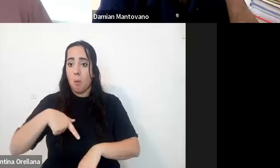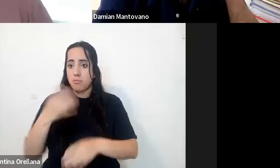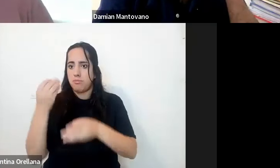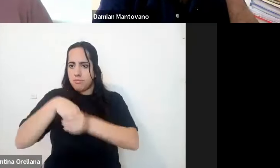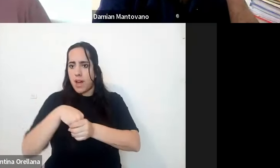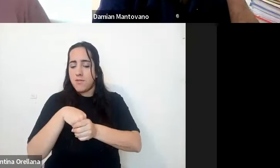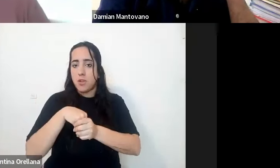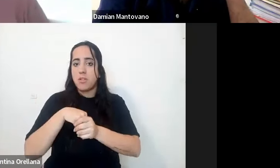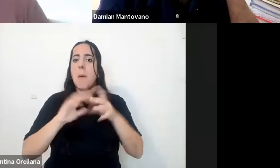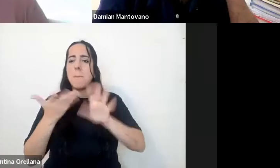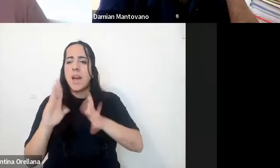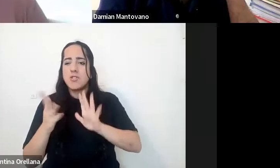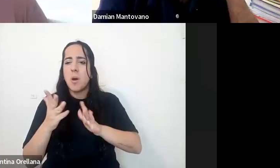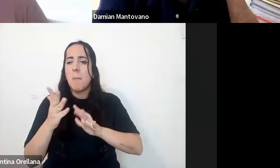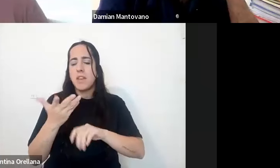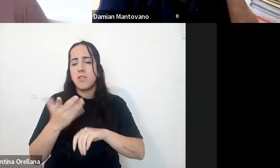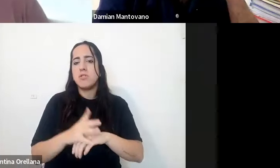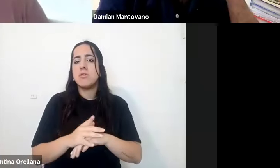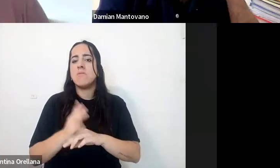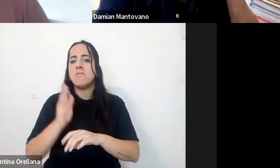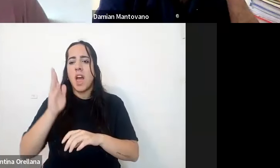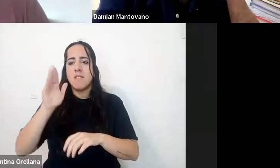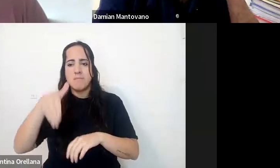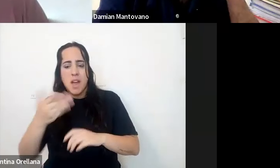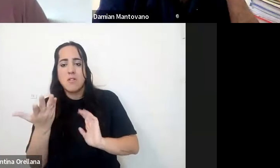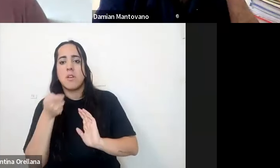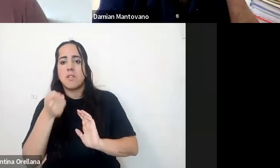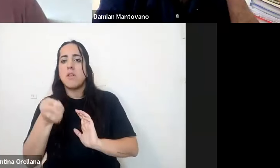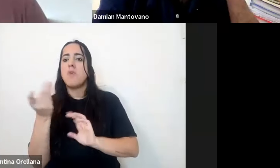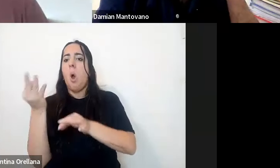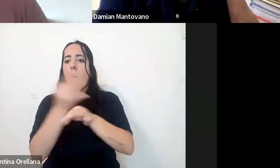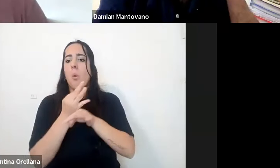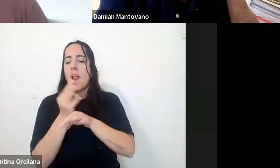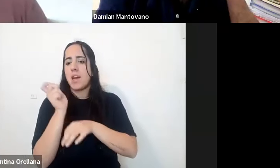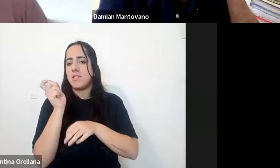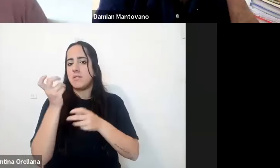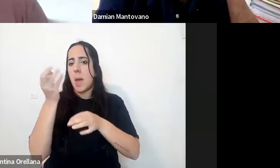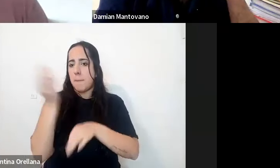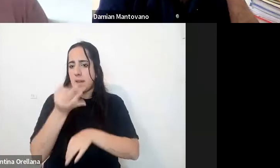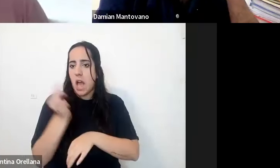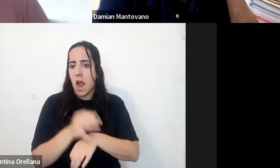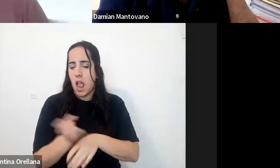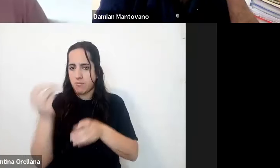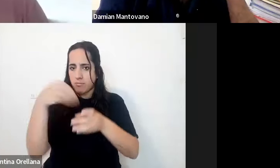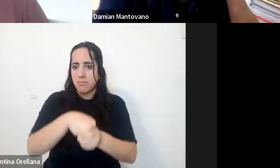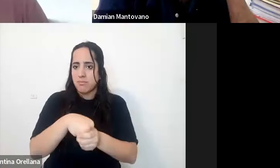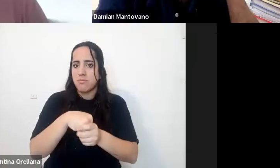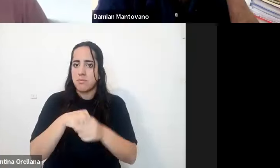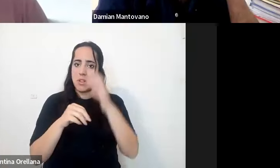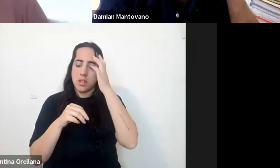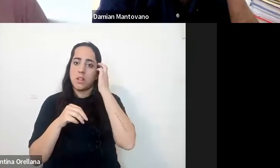un cuarto de ellos se encuentran en establecimientos especializados todo lo que es